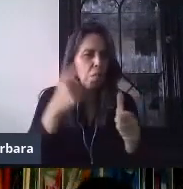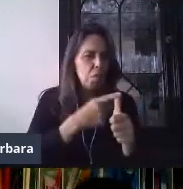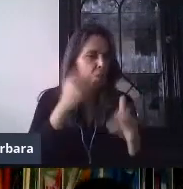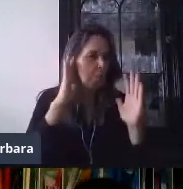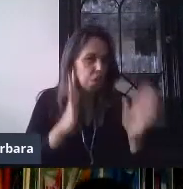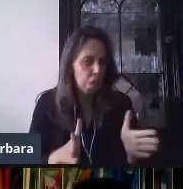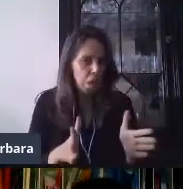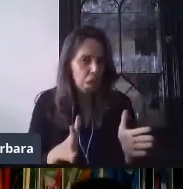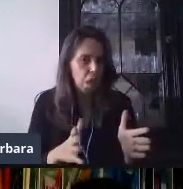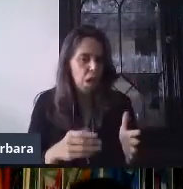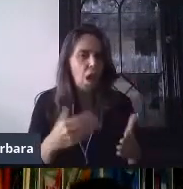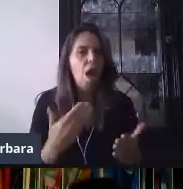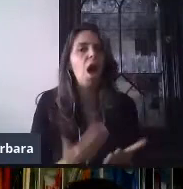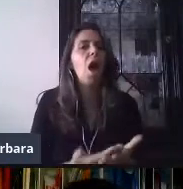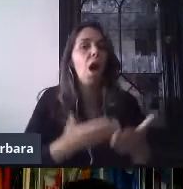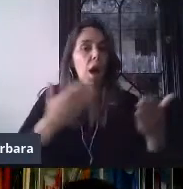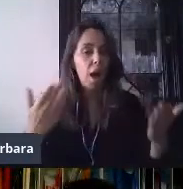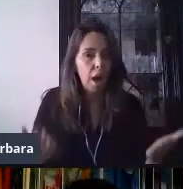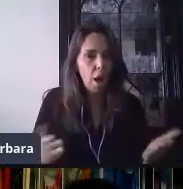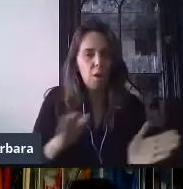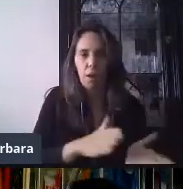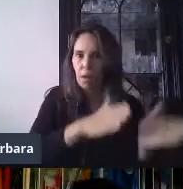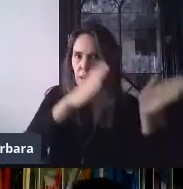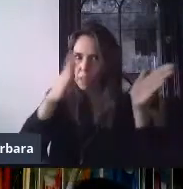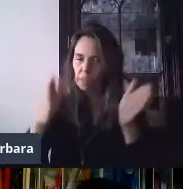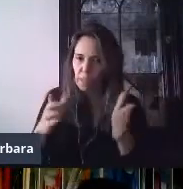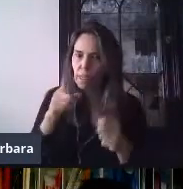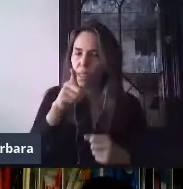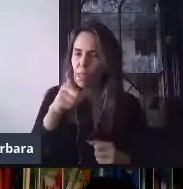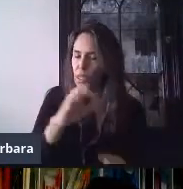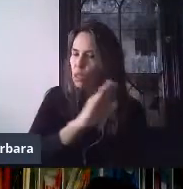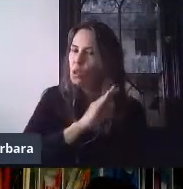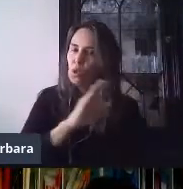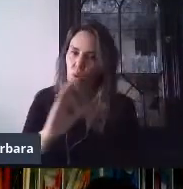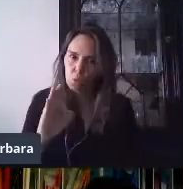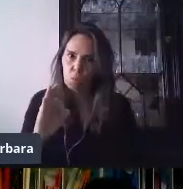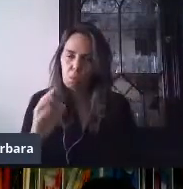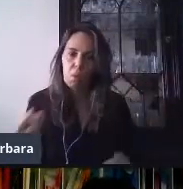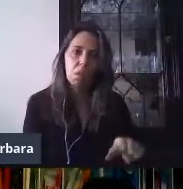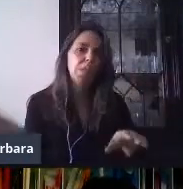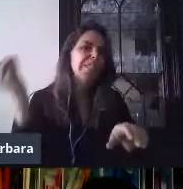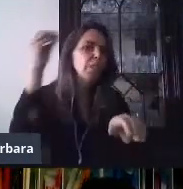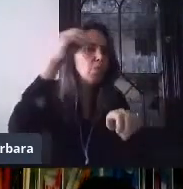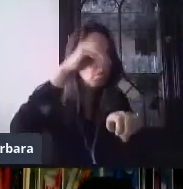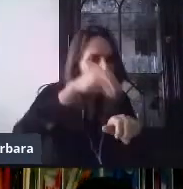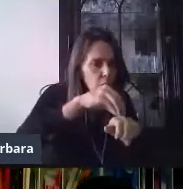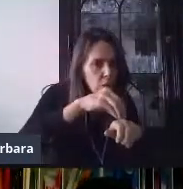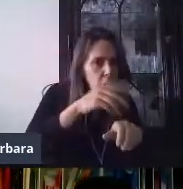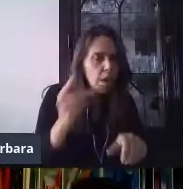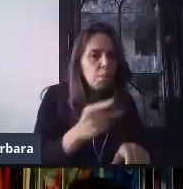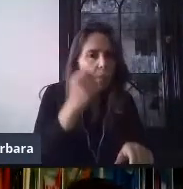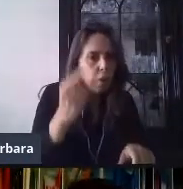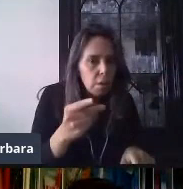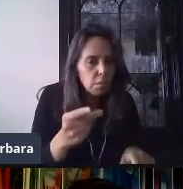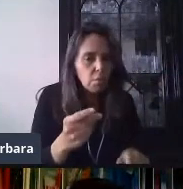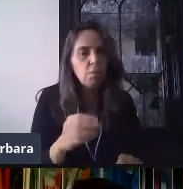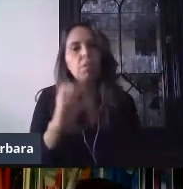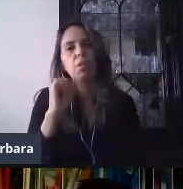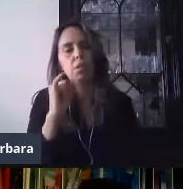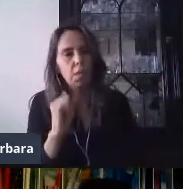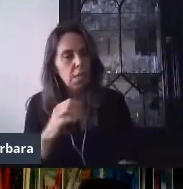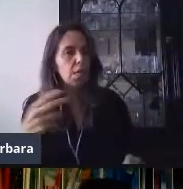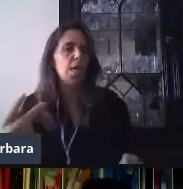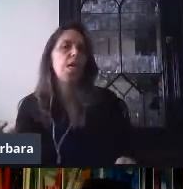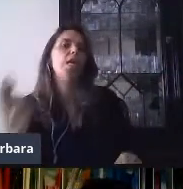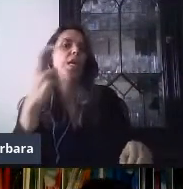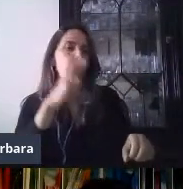¿cómo podemos agregar preguntas y respuestas? Algo, algo importante es que para toda pregunta tenemos que seleccionar un tipo de respuesta